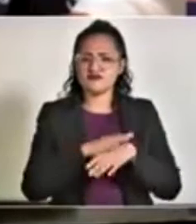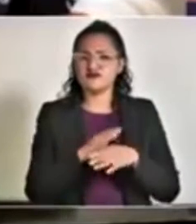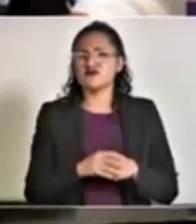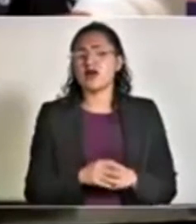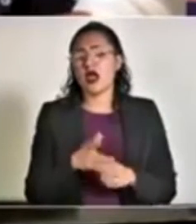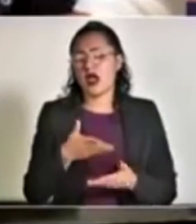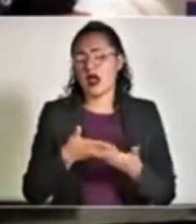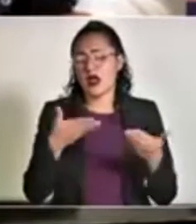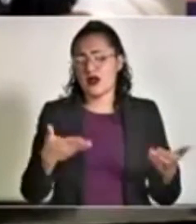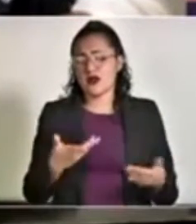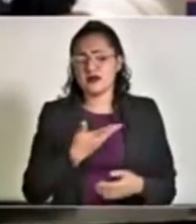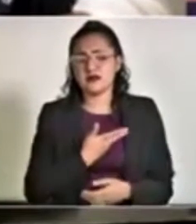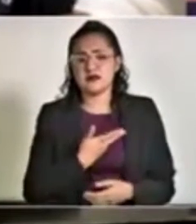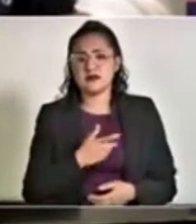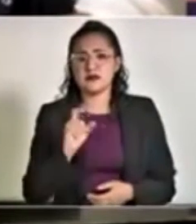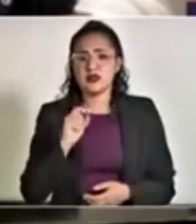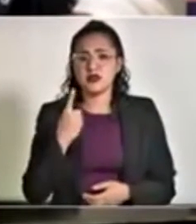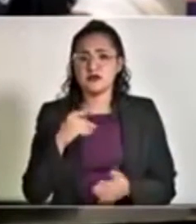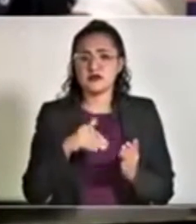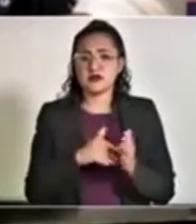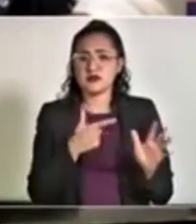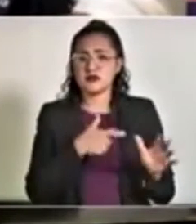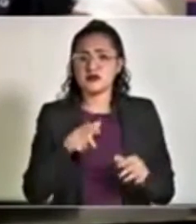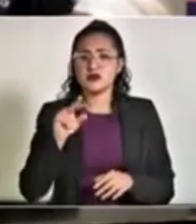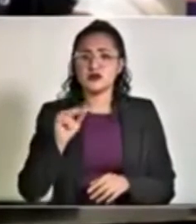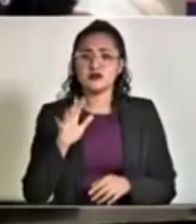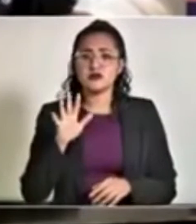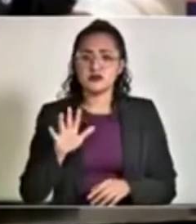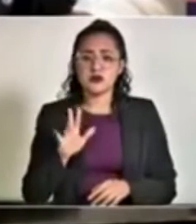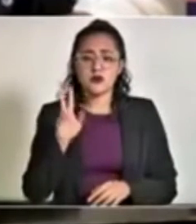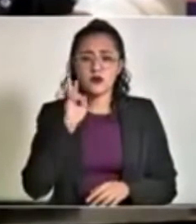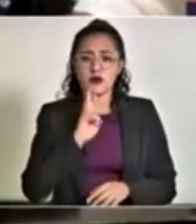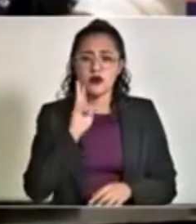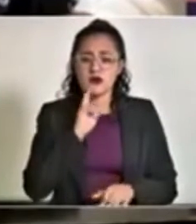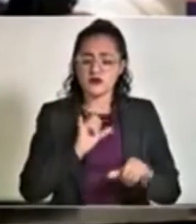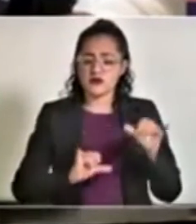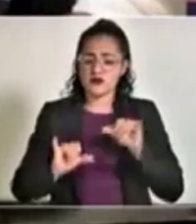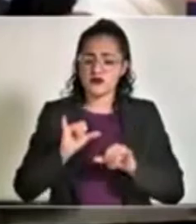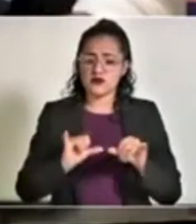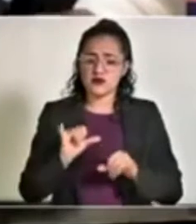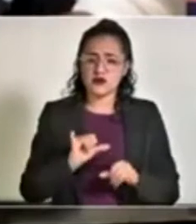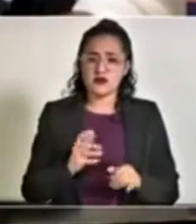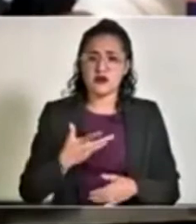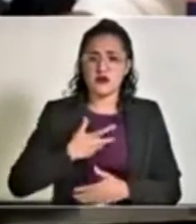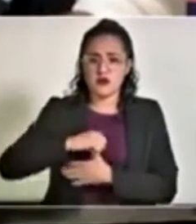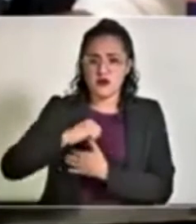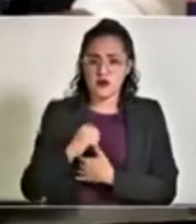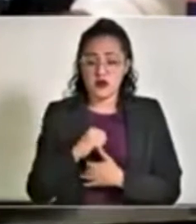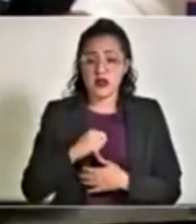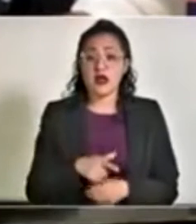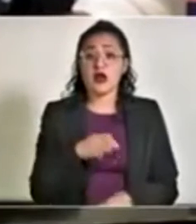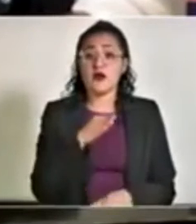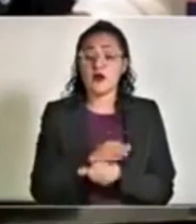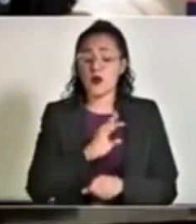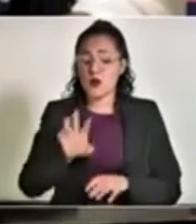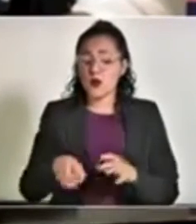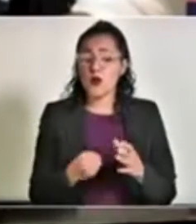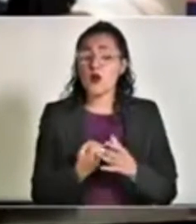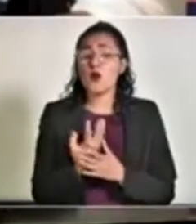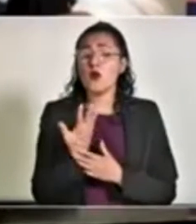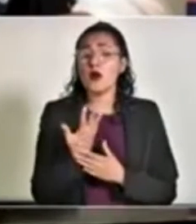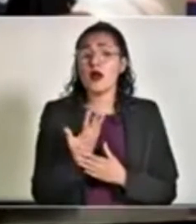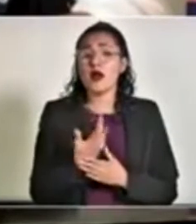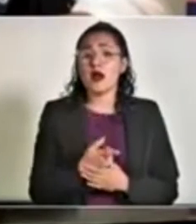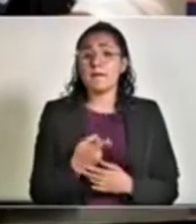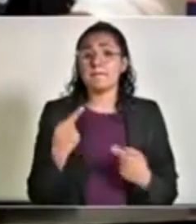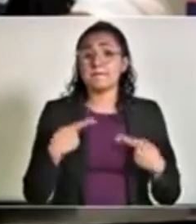Hasta el momento tenemos 21,785 muestras procesadas, dentro de las cuales el acumulado de casos